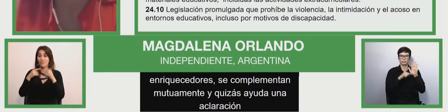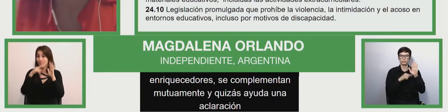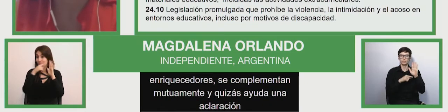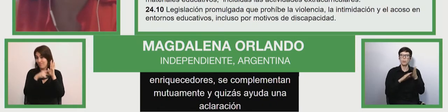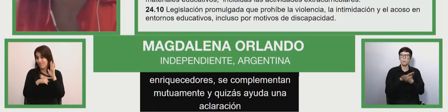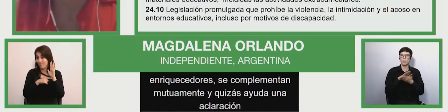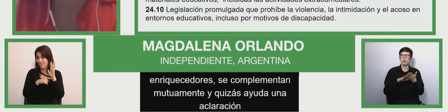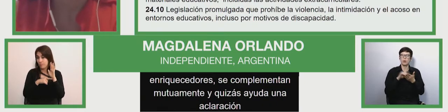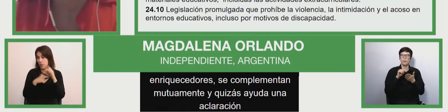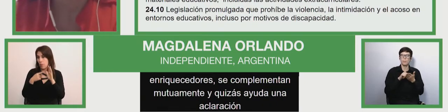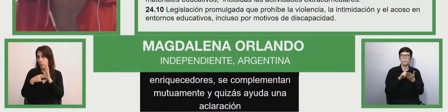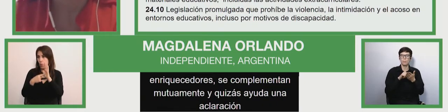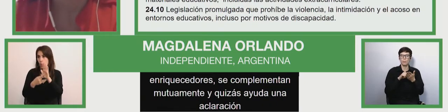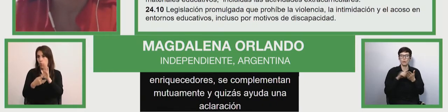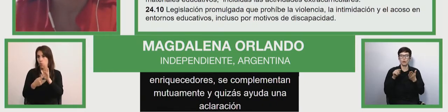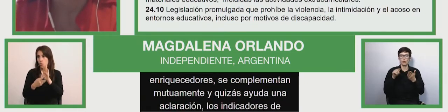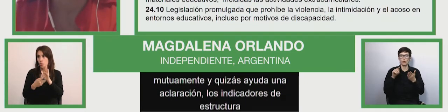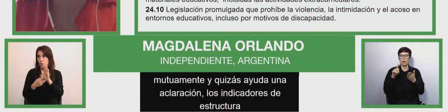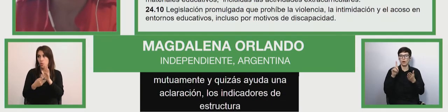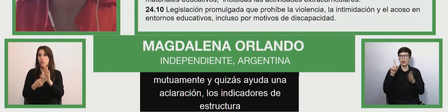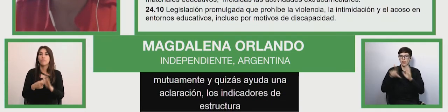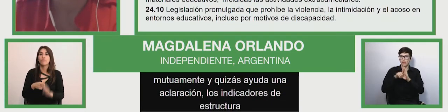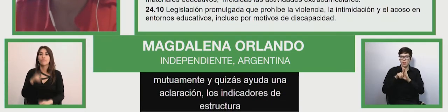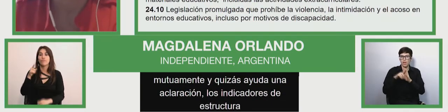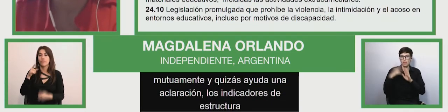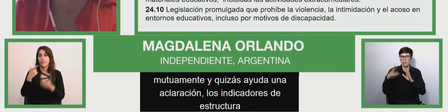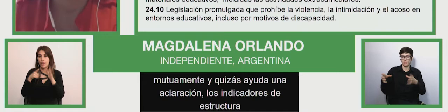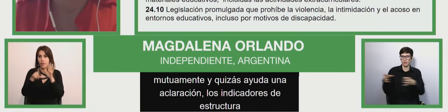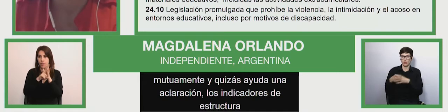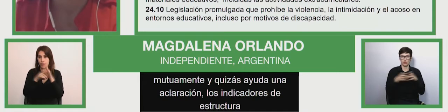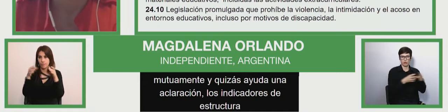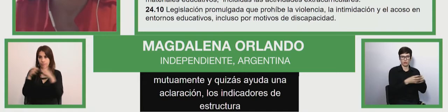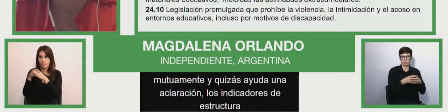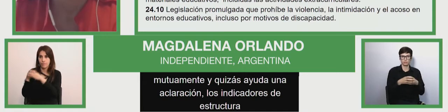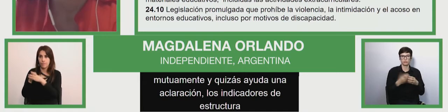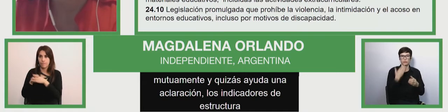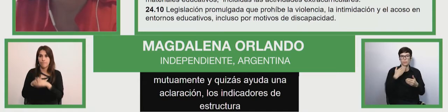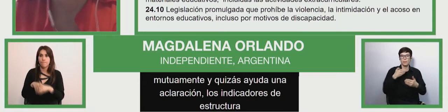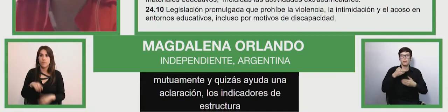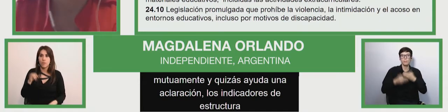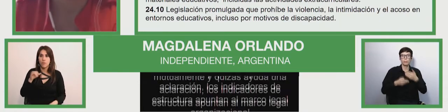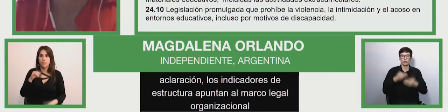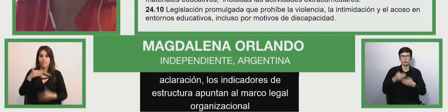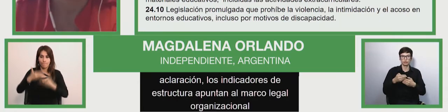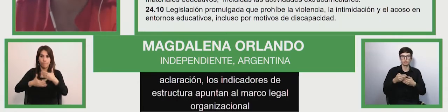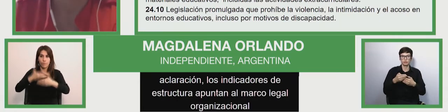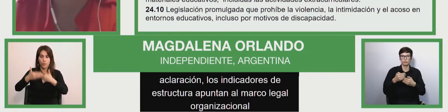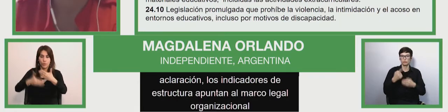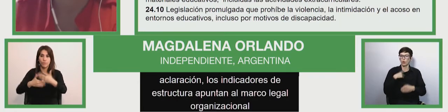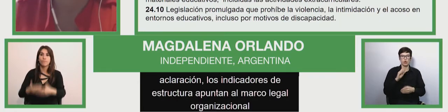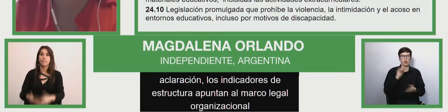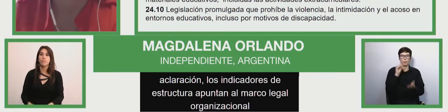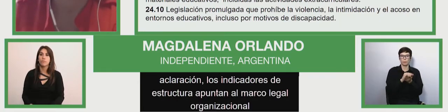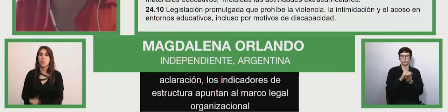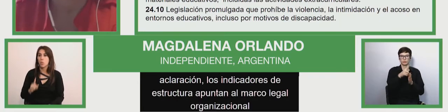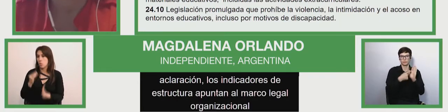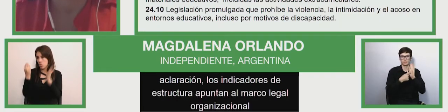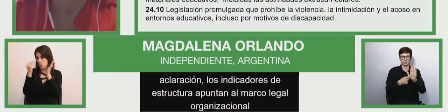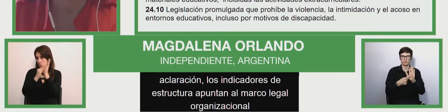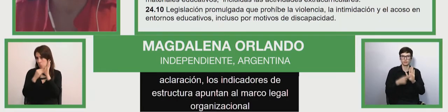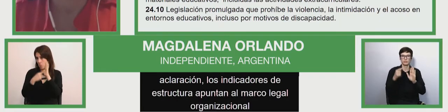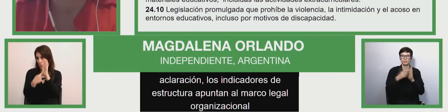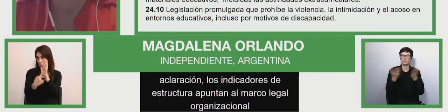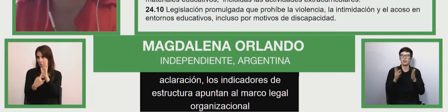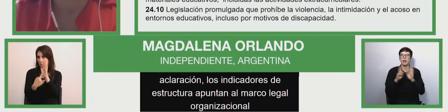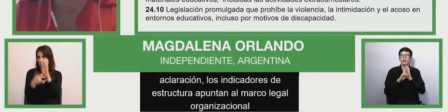mostraron apuntan al marco legal organizacional, los de proceso que no los puse en esta presentación apuntan a insumos y resultados